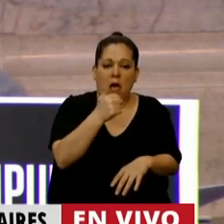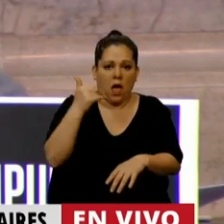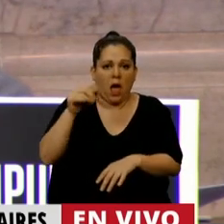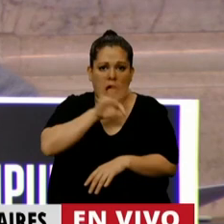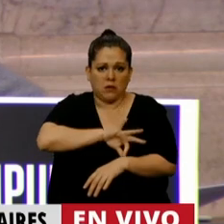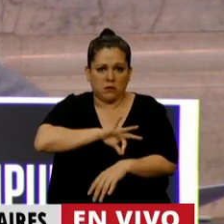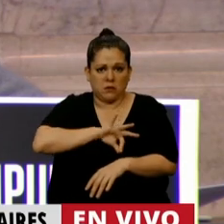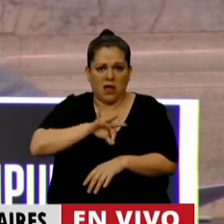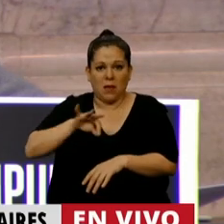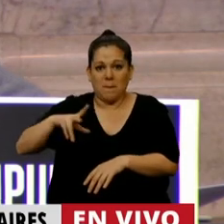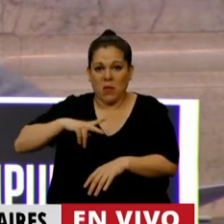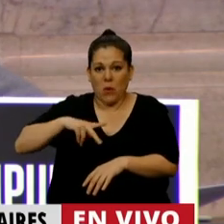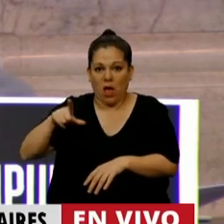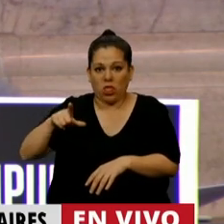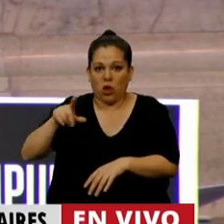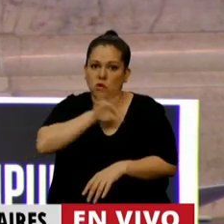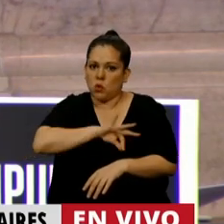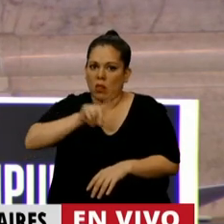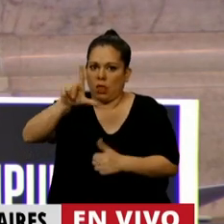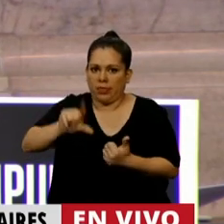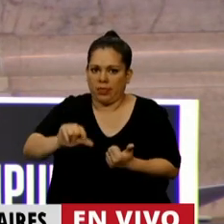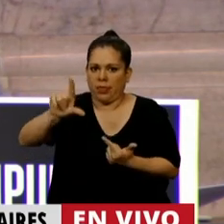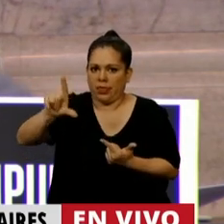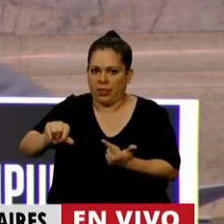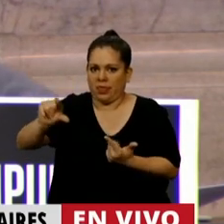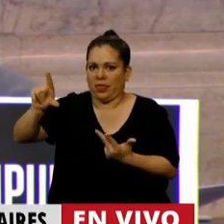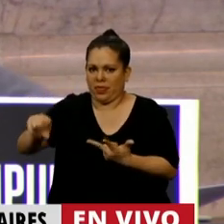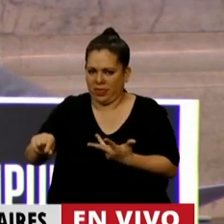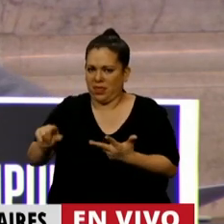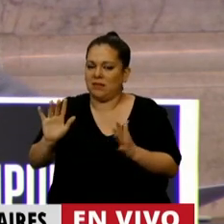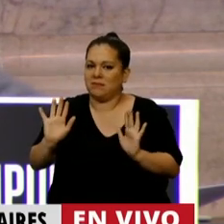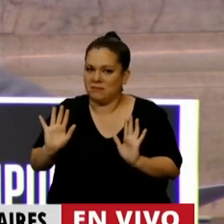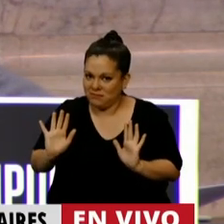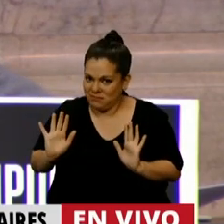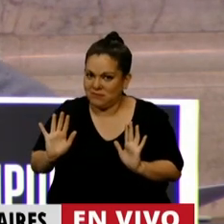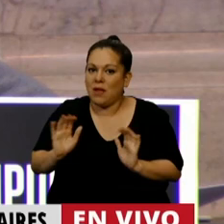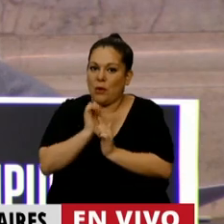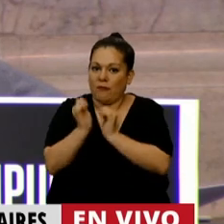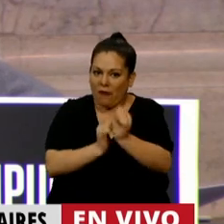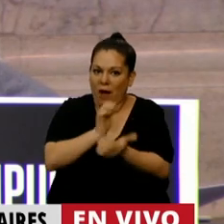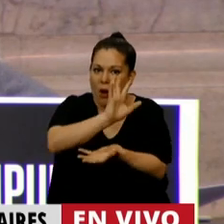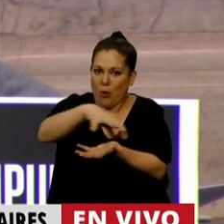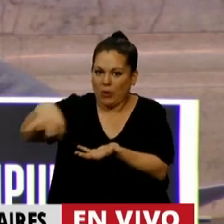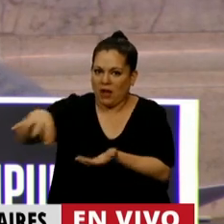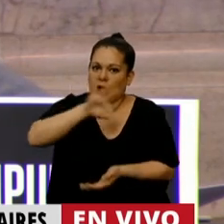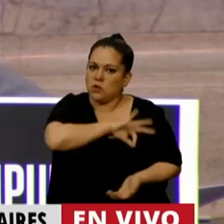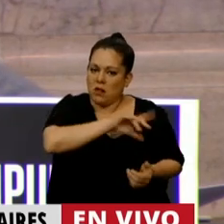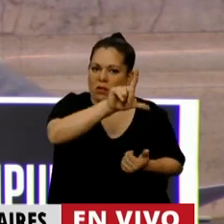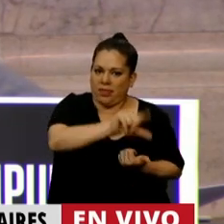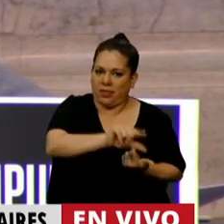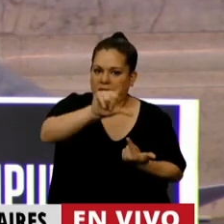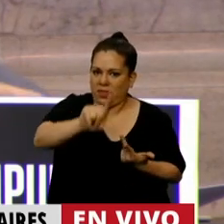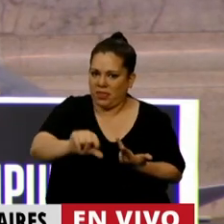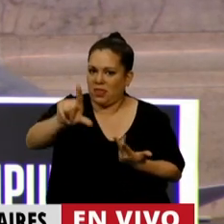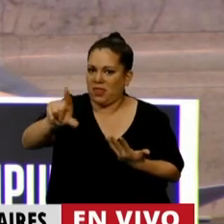salarios, pactadas entre la Unión Industrial y la CGT, que se dejan avanzar fábrica por fábrica. Por eso ahí tenemos, no solo las